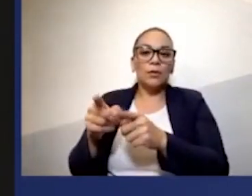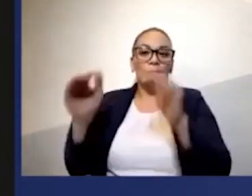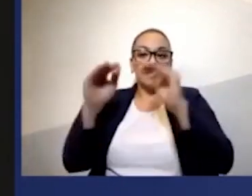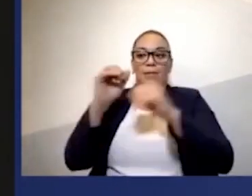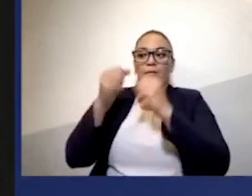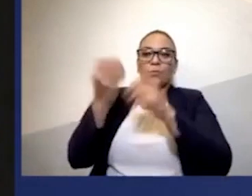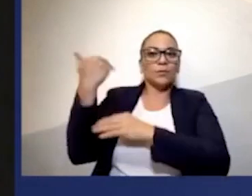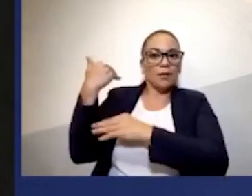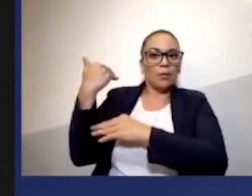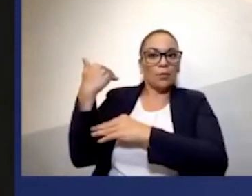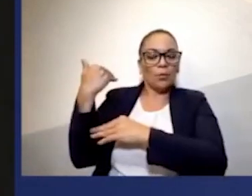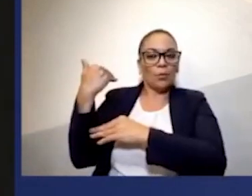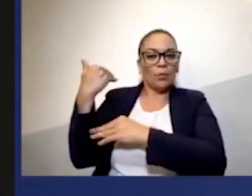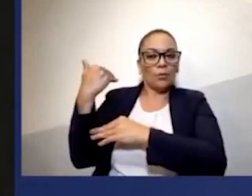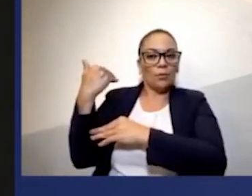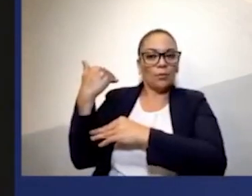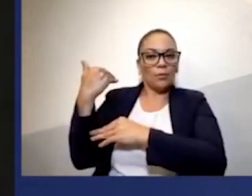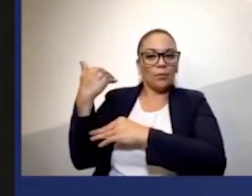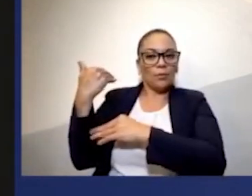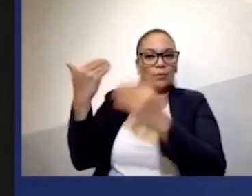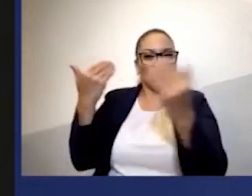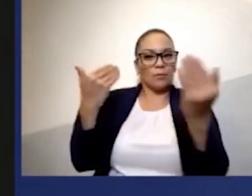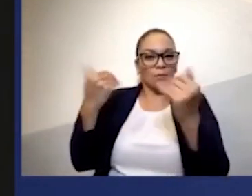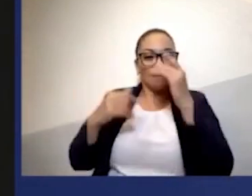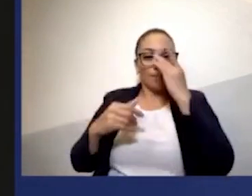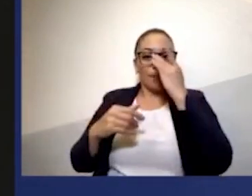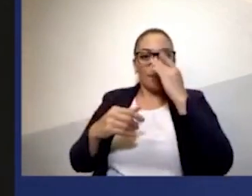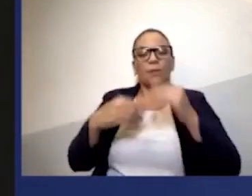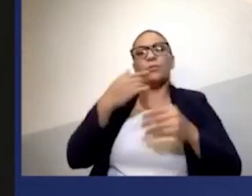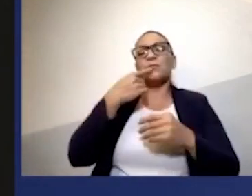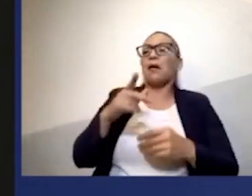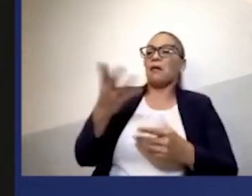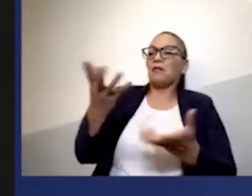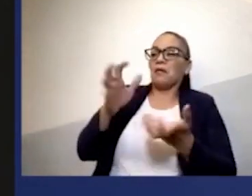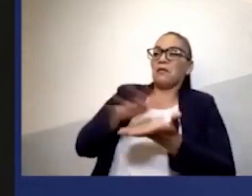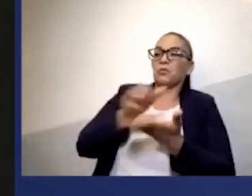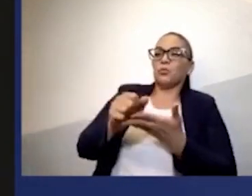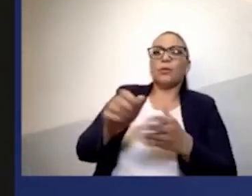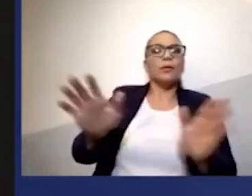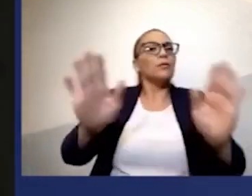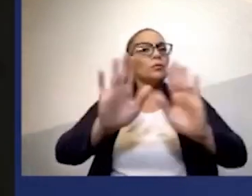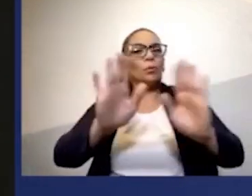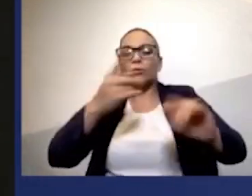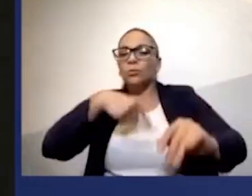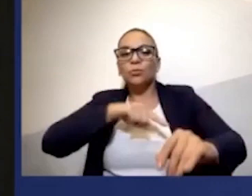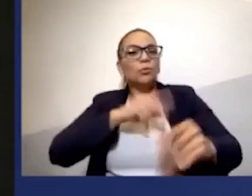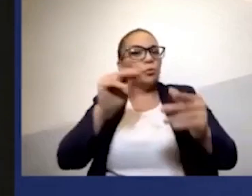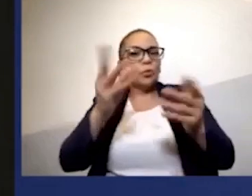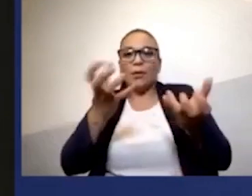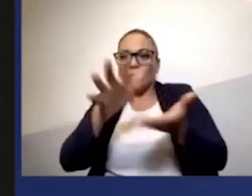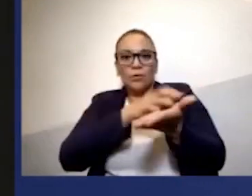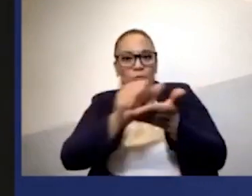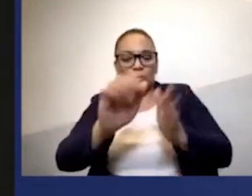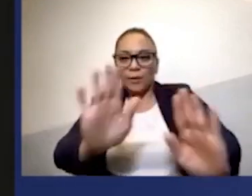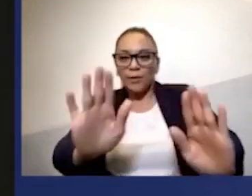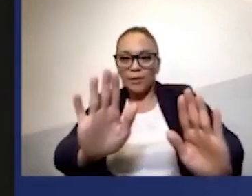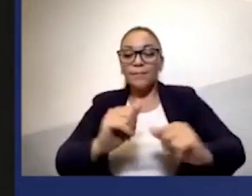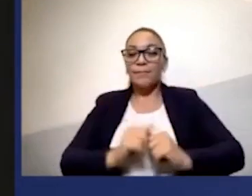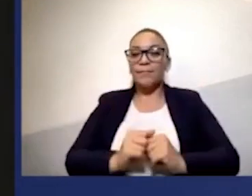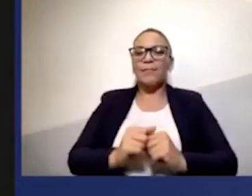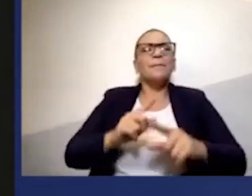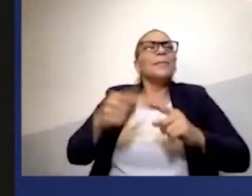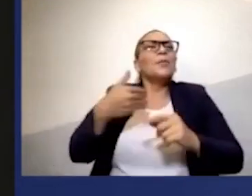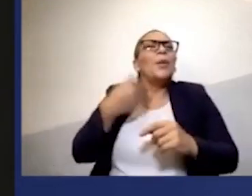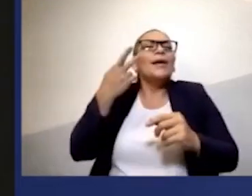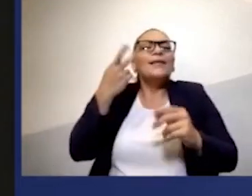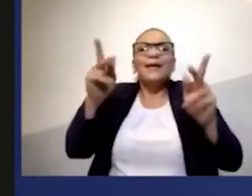ejecuta el año pasado. ¿Quieren destruir? No. No queremos destruir. Pero hay gente que ni siquiera